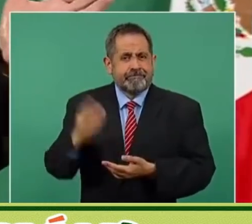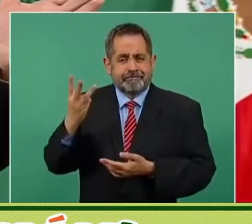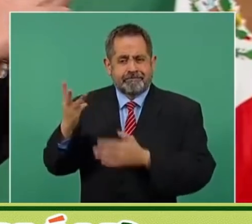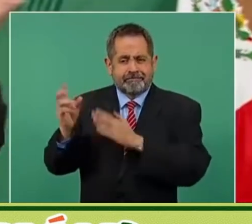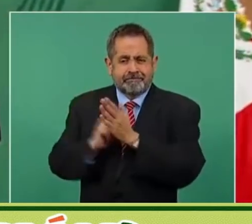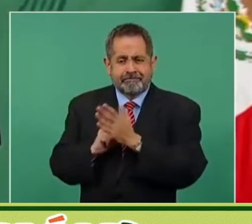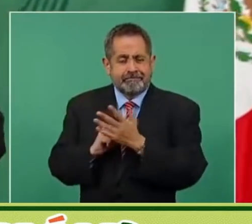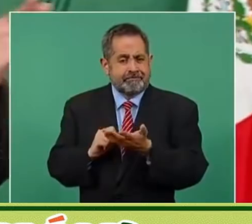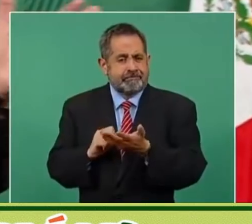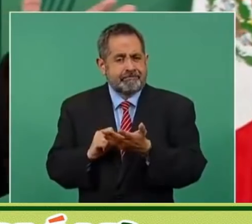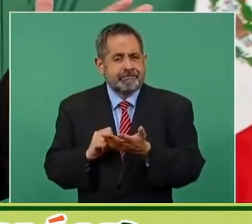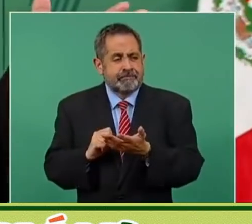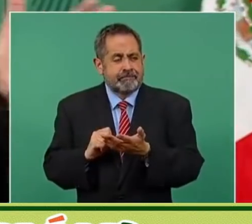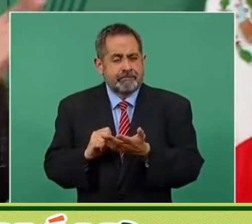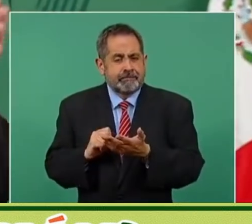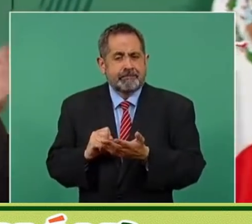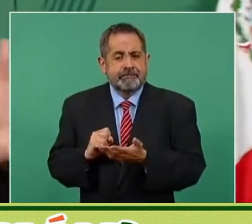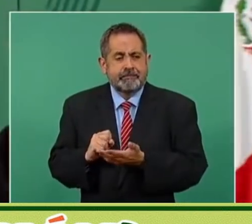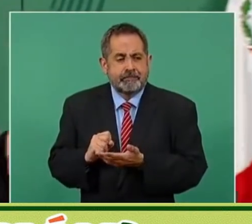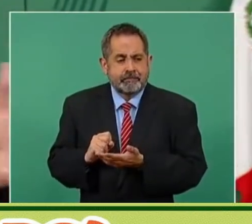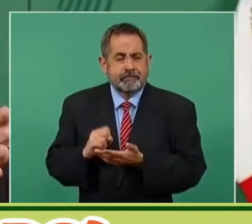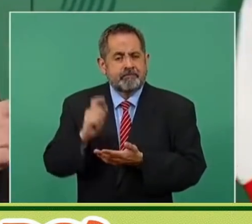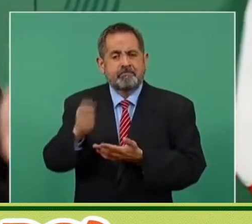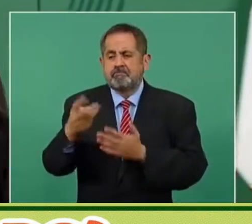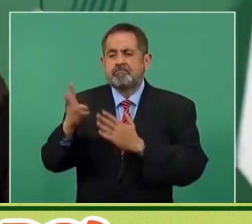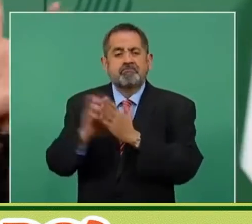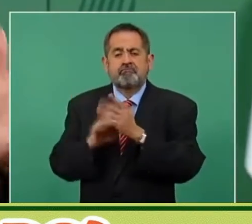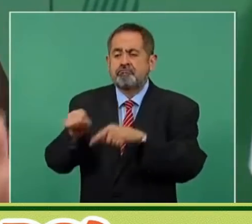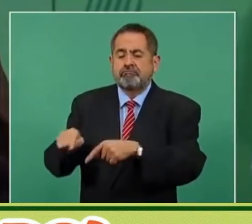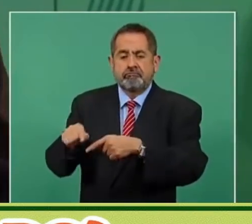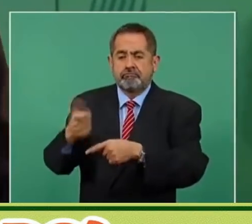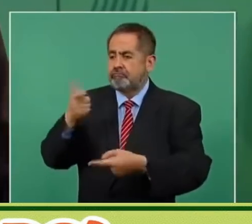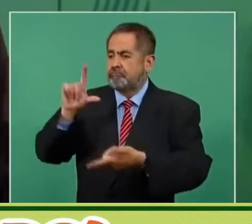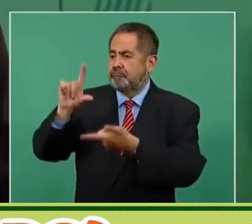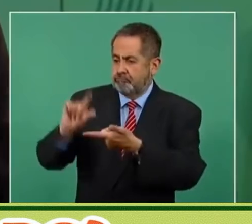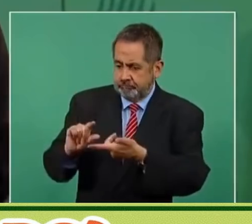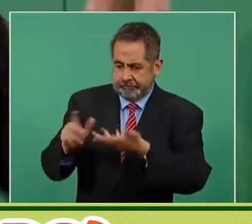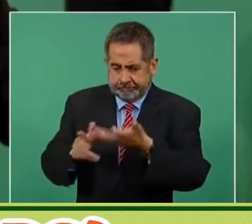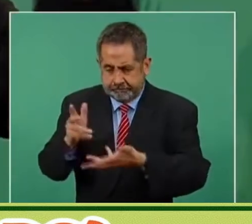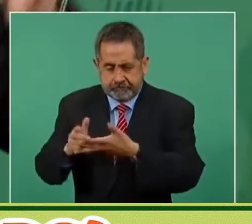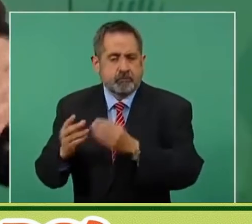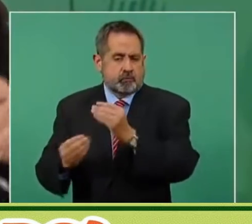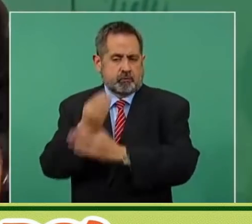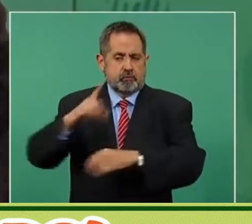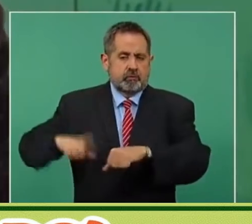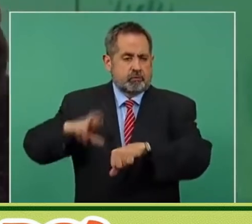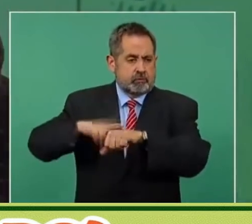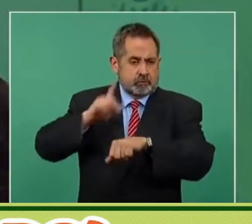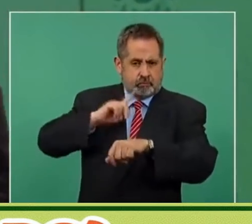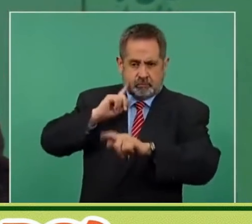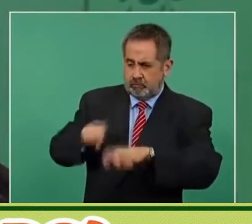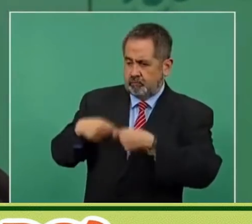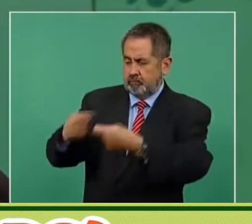solo le dejó a la nueva gobernadora aprobó